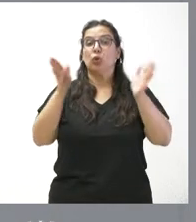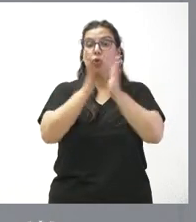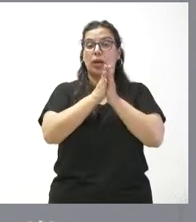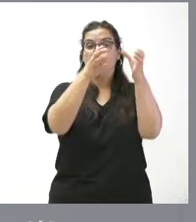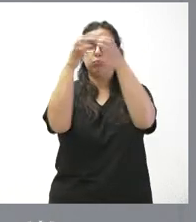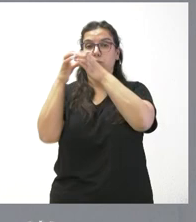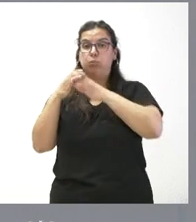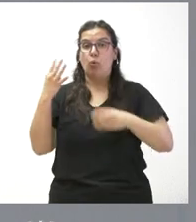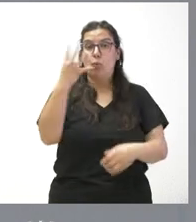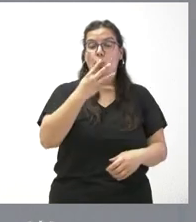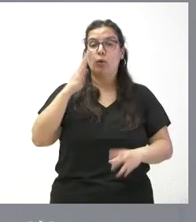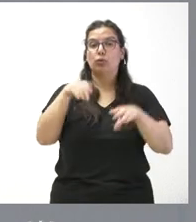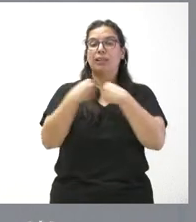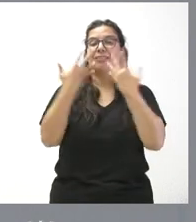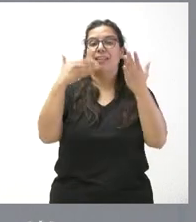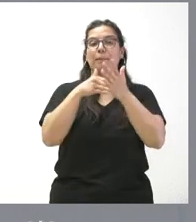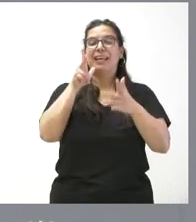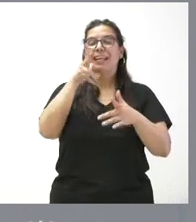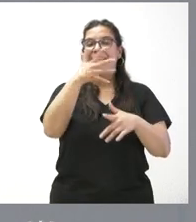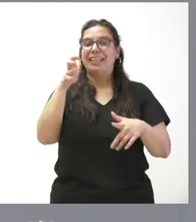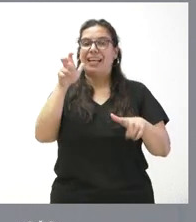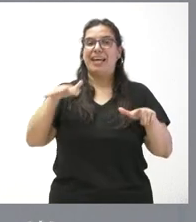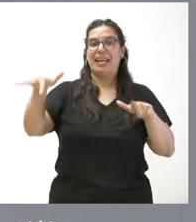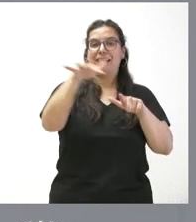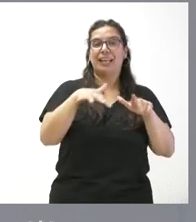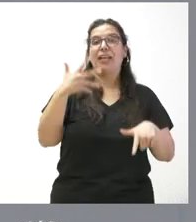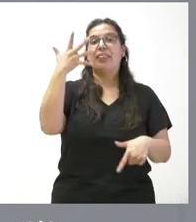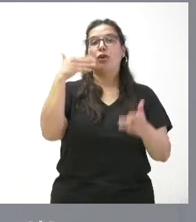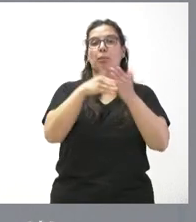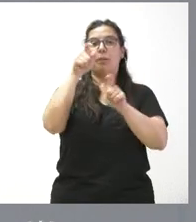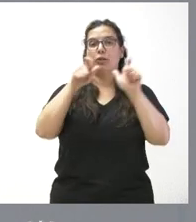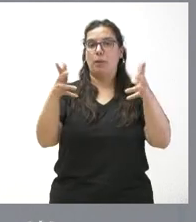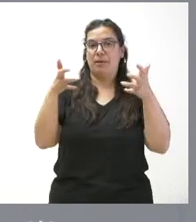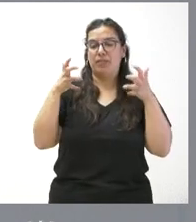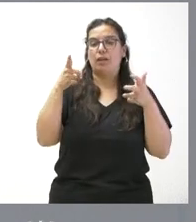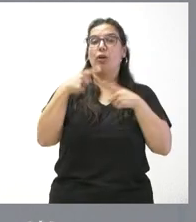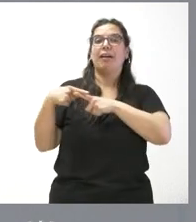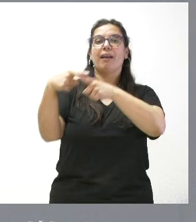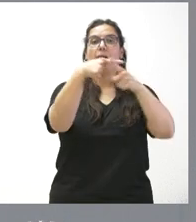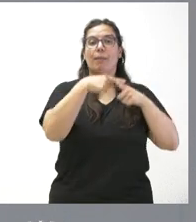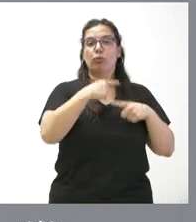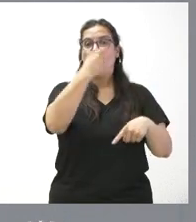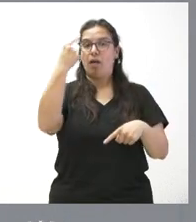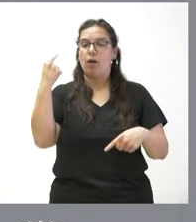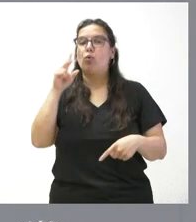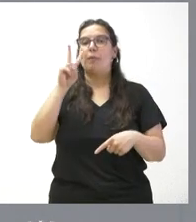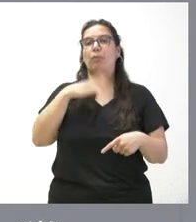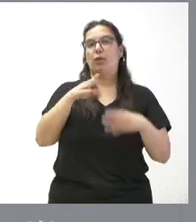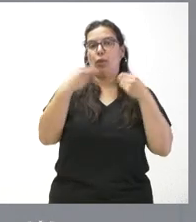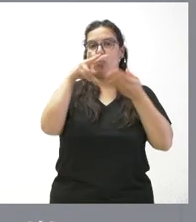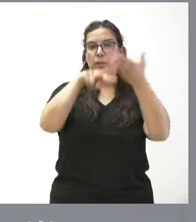son 10.500 hectáreas y 5.000 regantes beneficiarios. Tienen ustedes la distribución individual de cada uno de ellos,